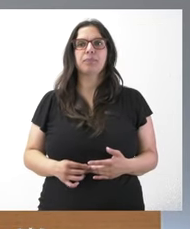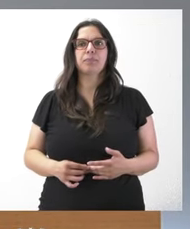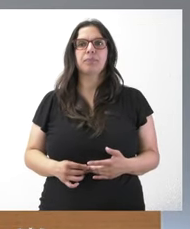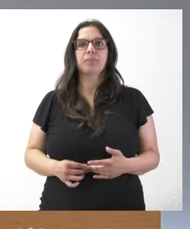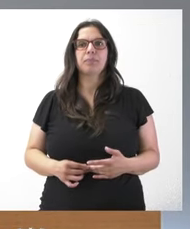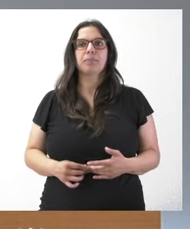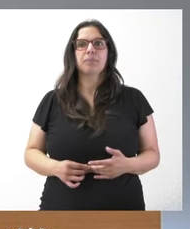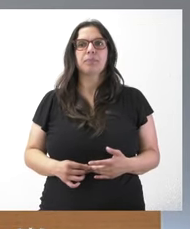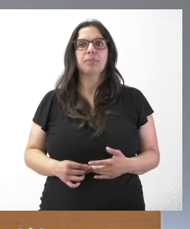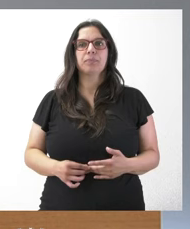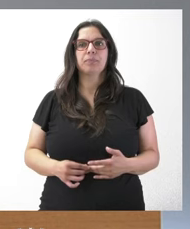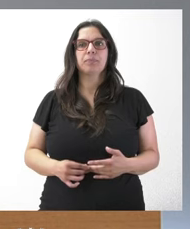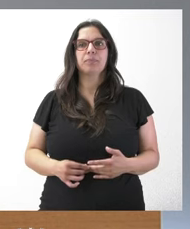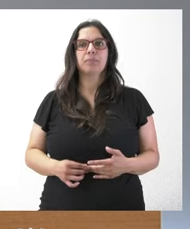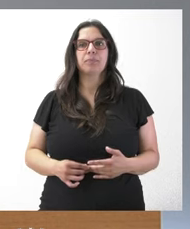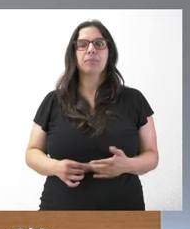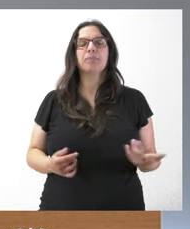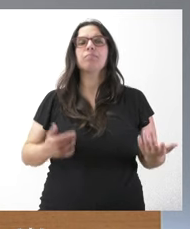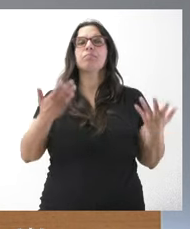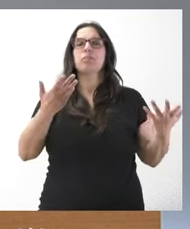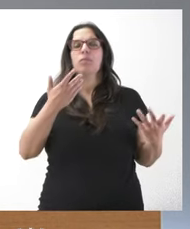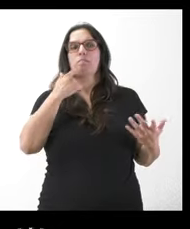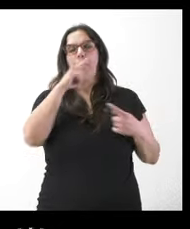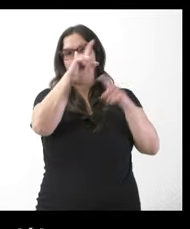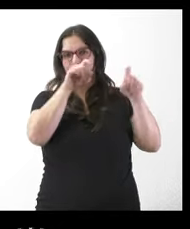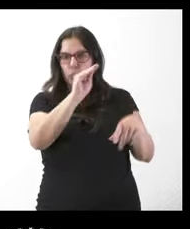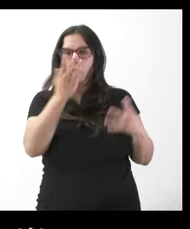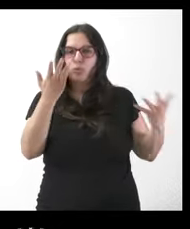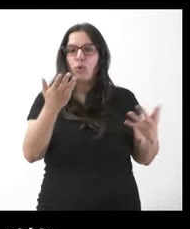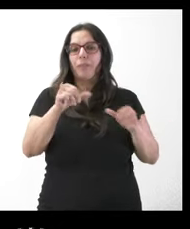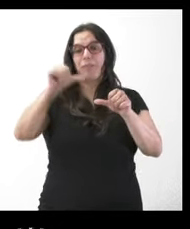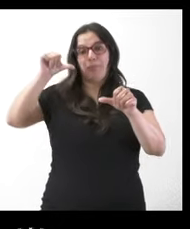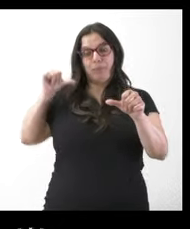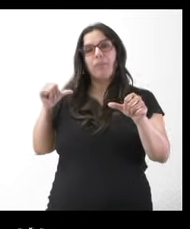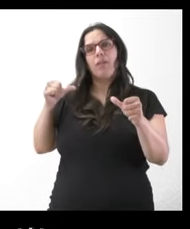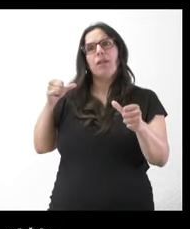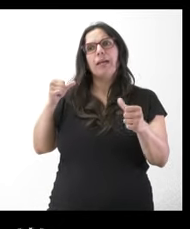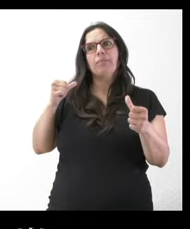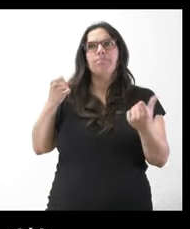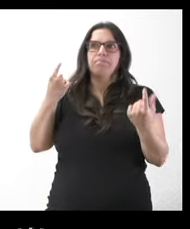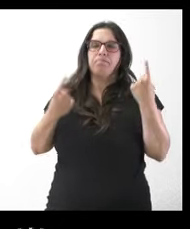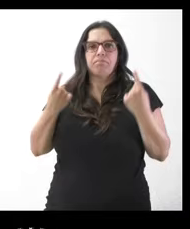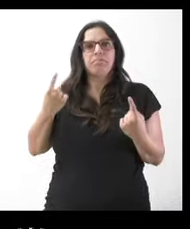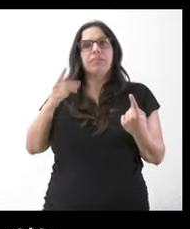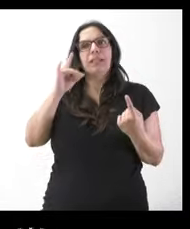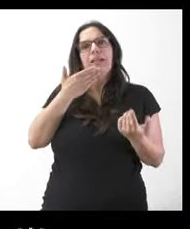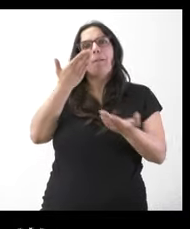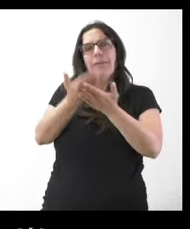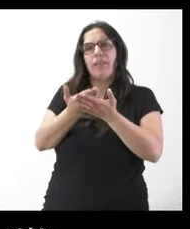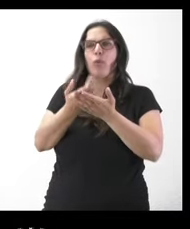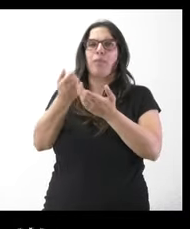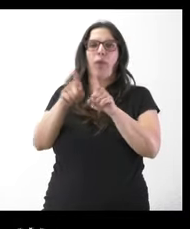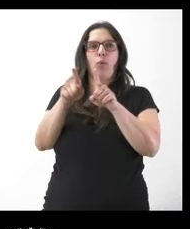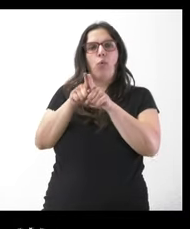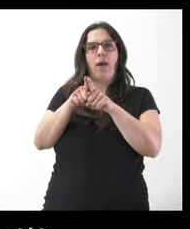sí bueno lo que se le plantea es que en otras ocasiones sí que ha habido un llamamiento al apaciguamiento o a la